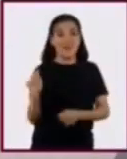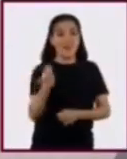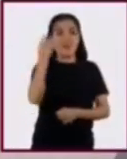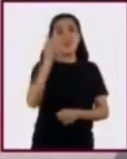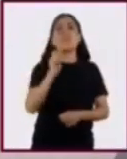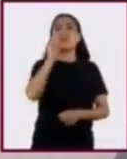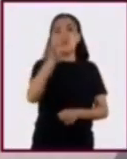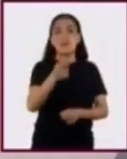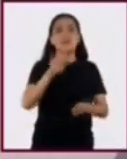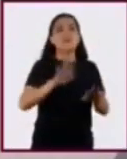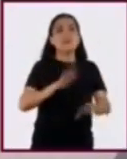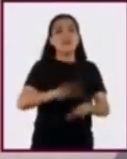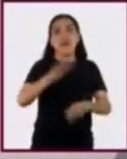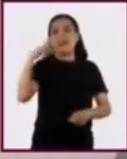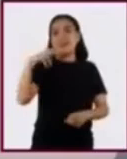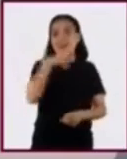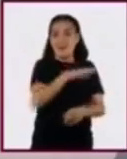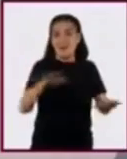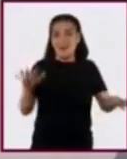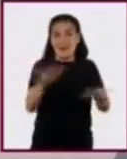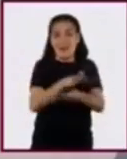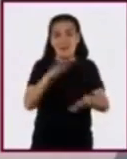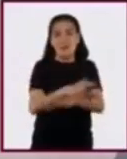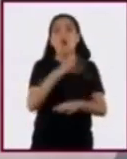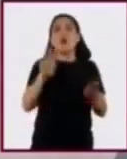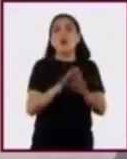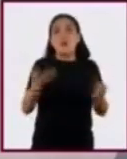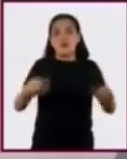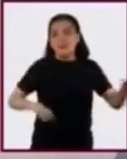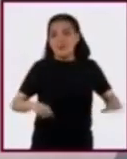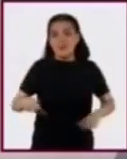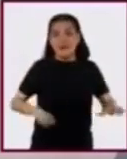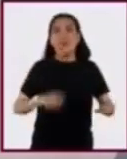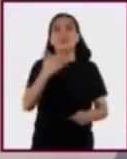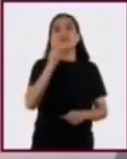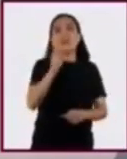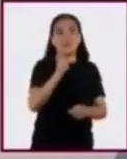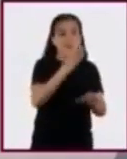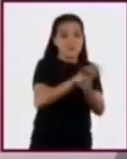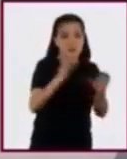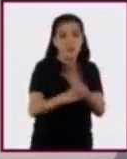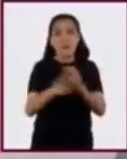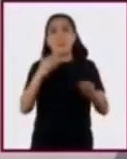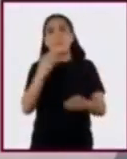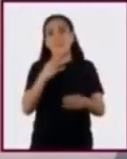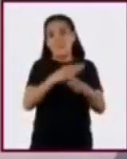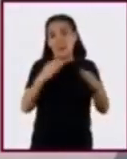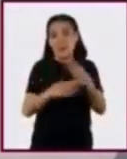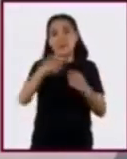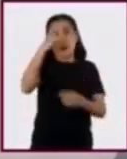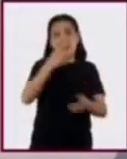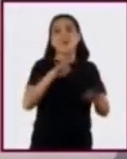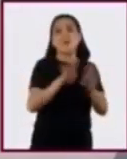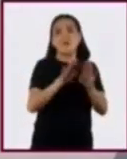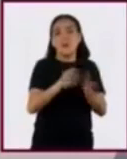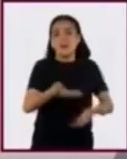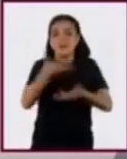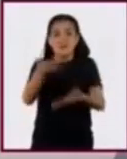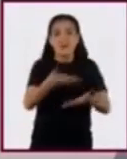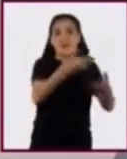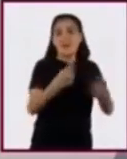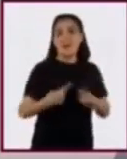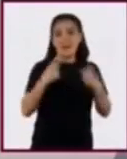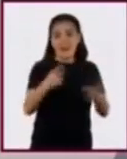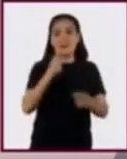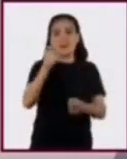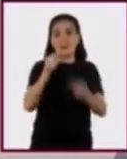originando rápidos cambios en los modos de producir los bienes y prestar los servicios. La incorporación